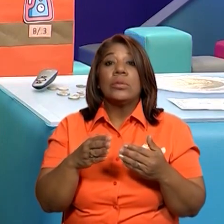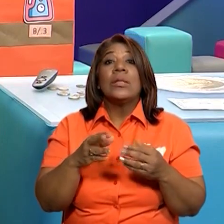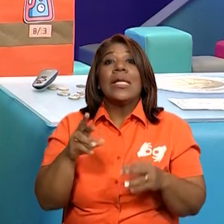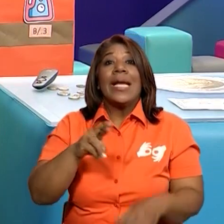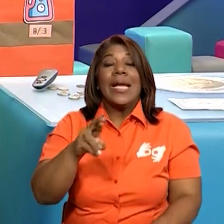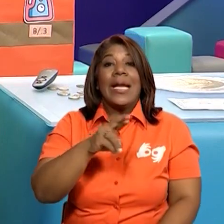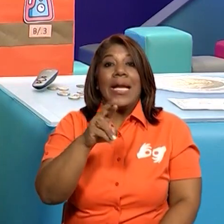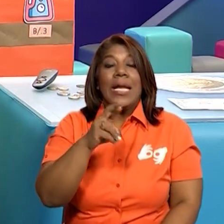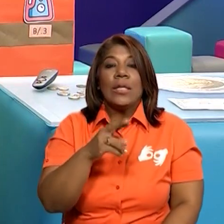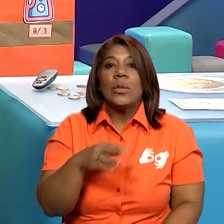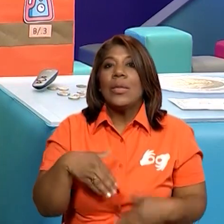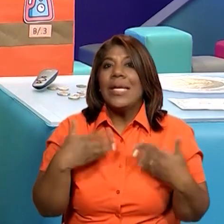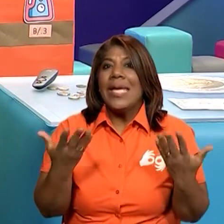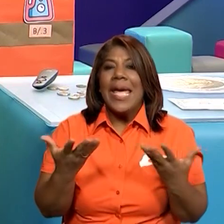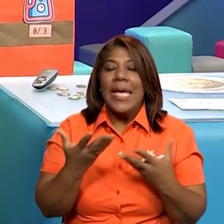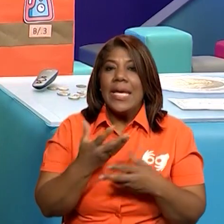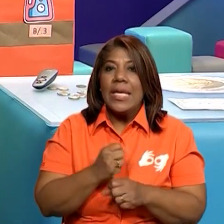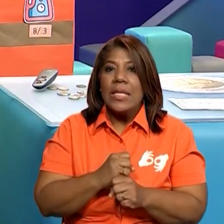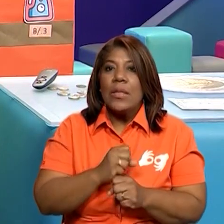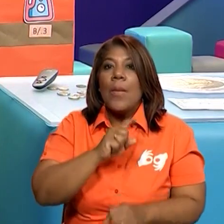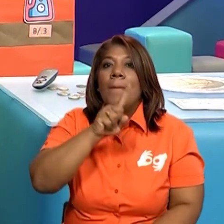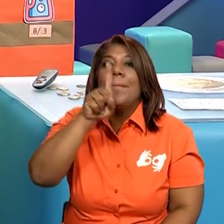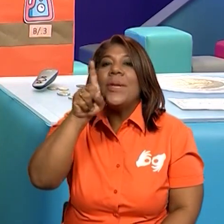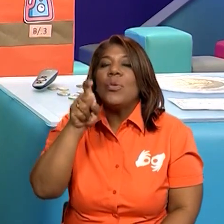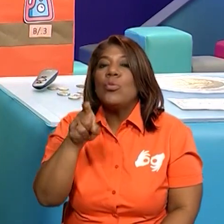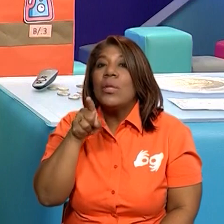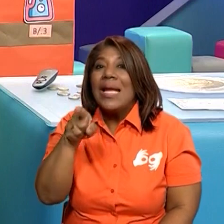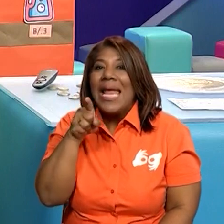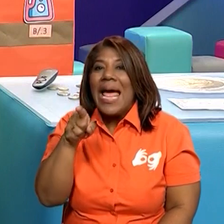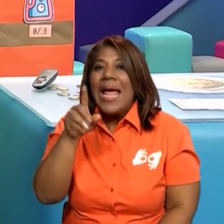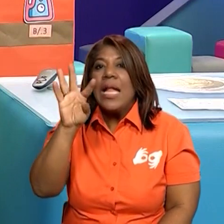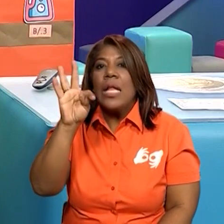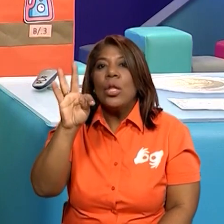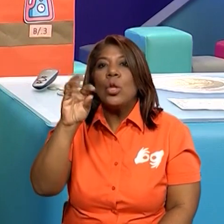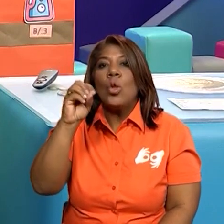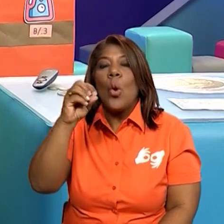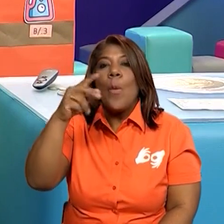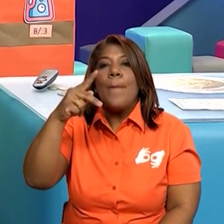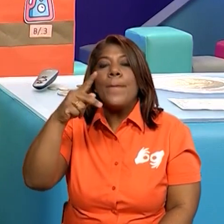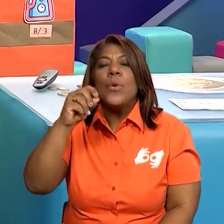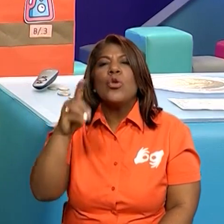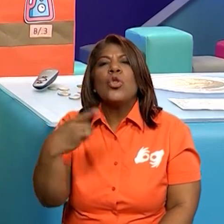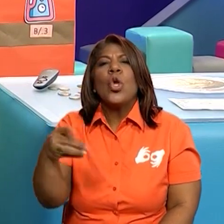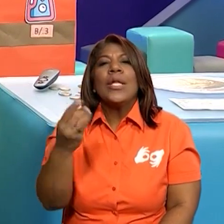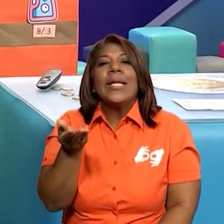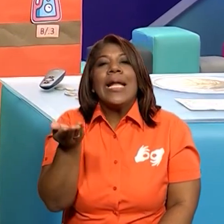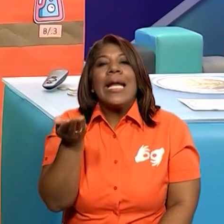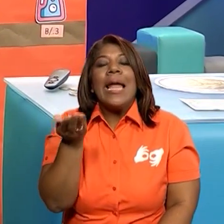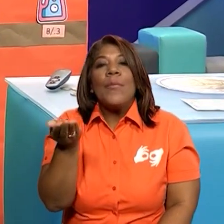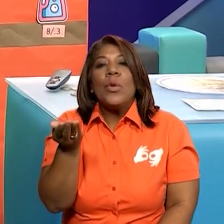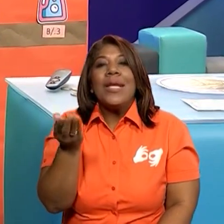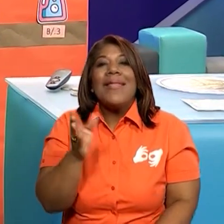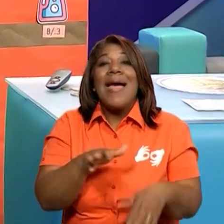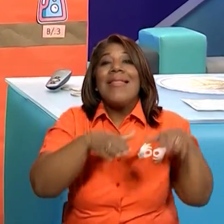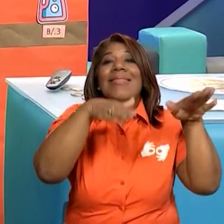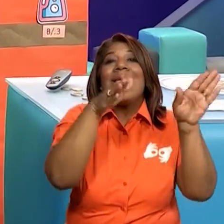tímido, lo primero que hizo fue preguntarle al Topo si sabía dónde estaba la moneda. ¿Sí?